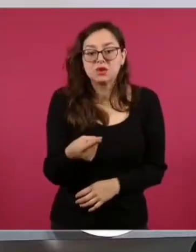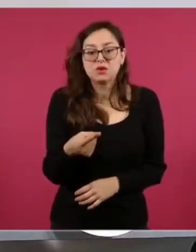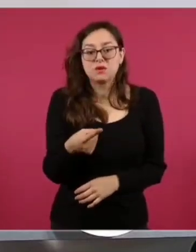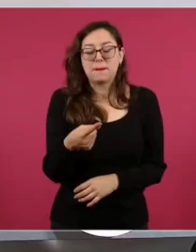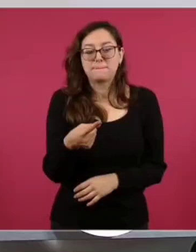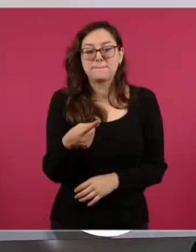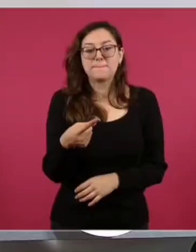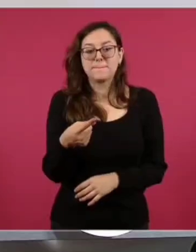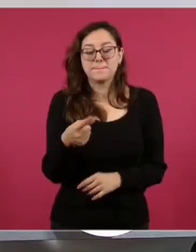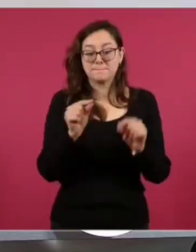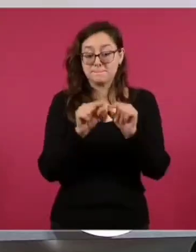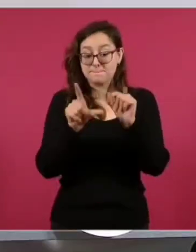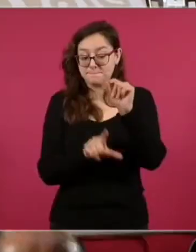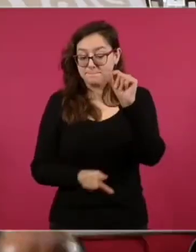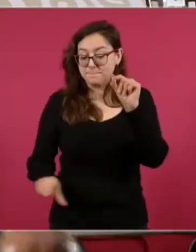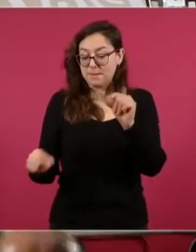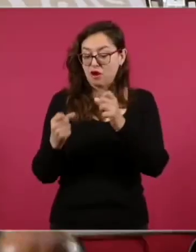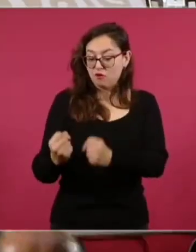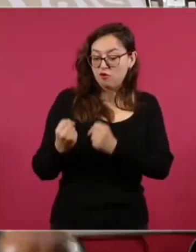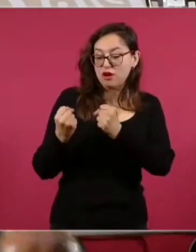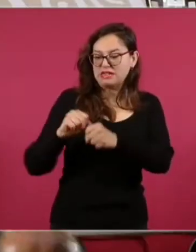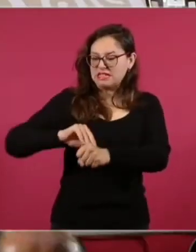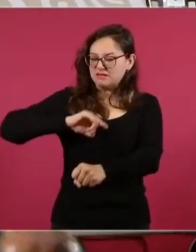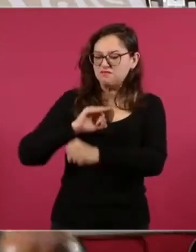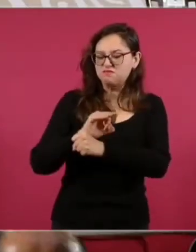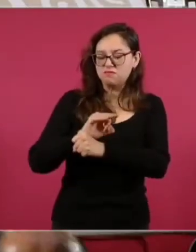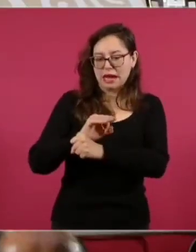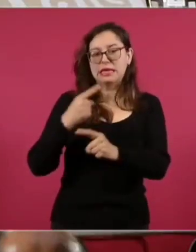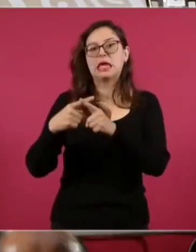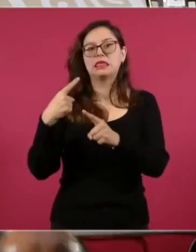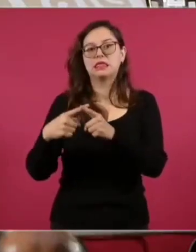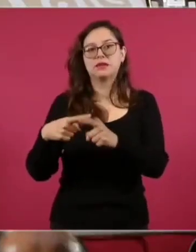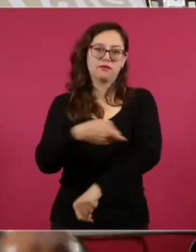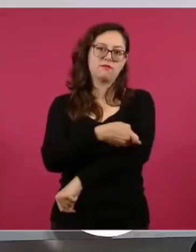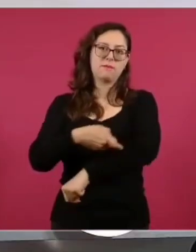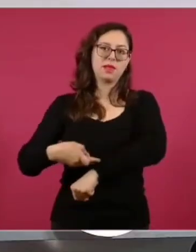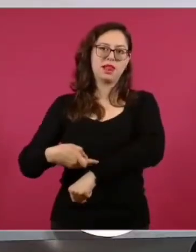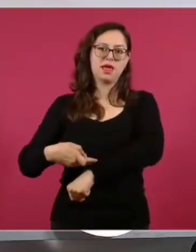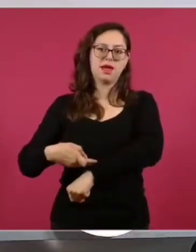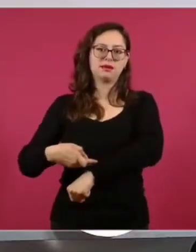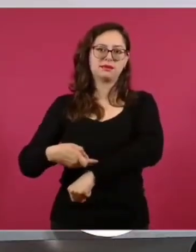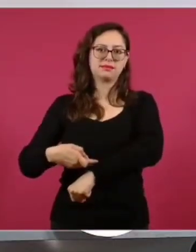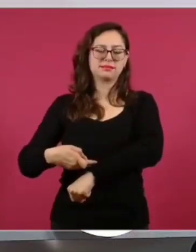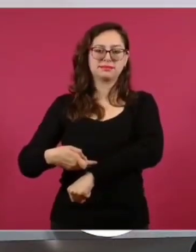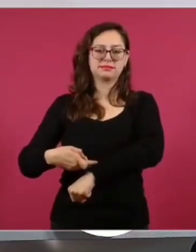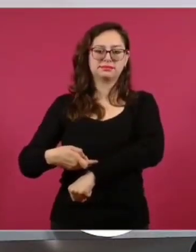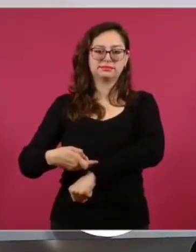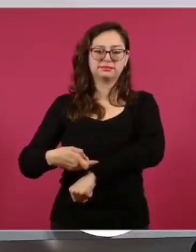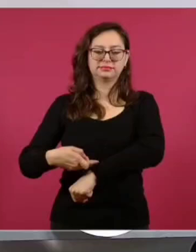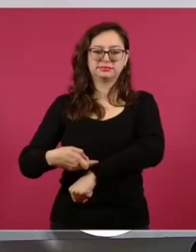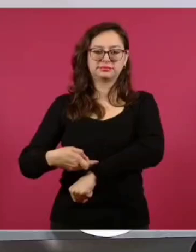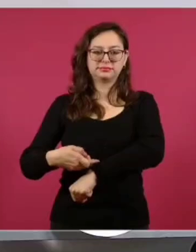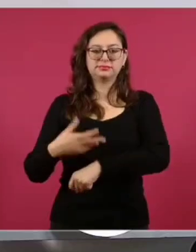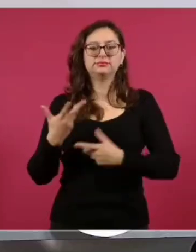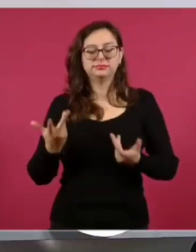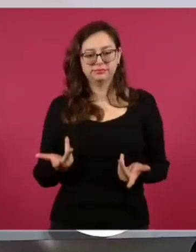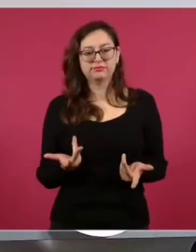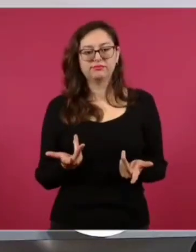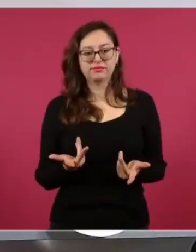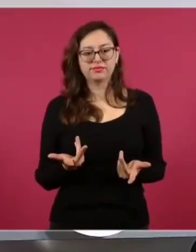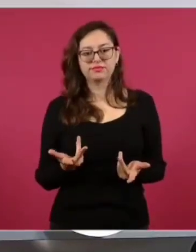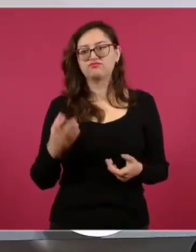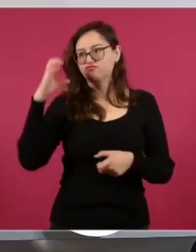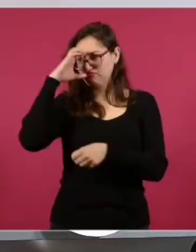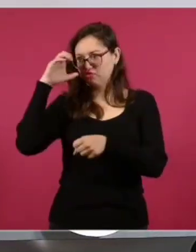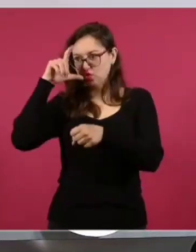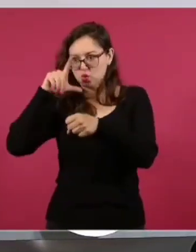institución de seguridad social en México es la familia. Así como la